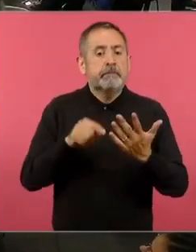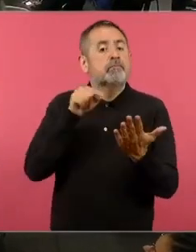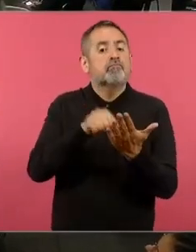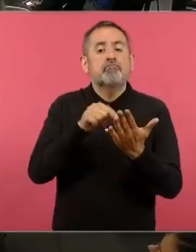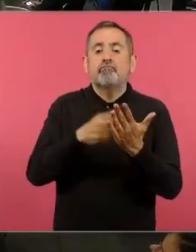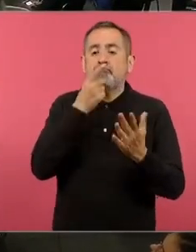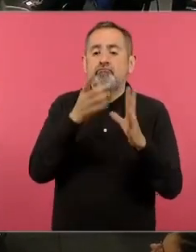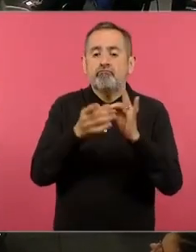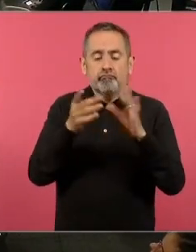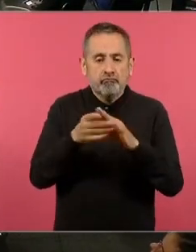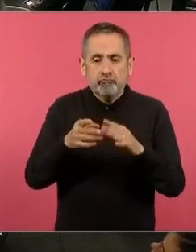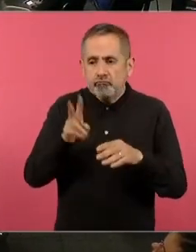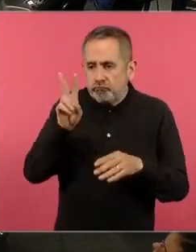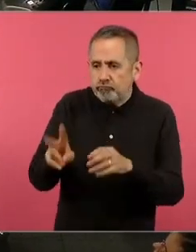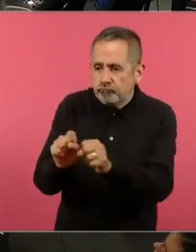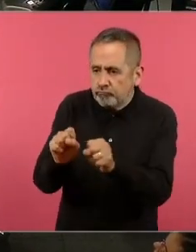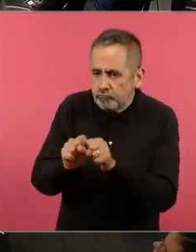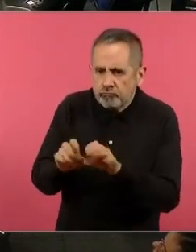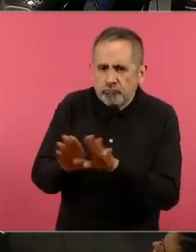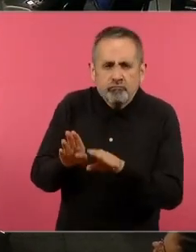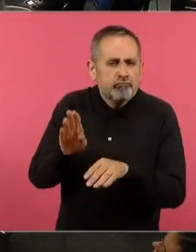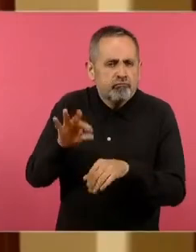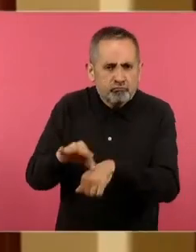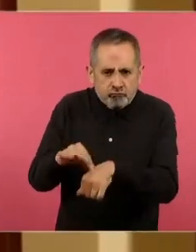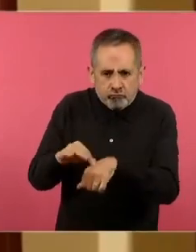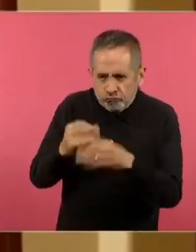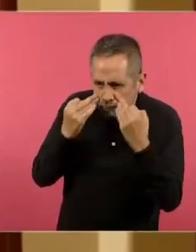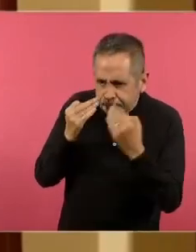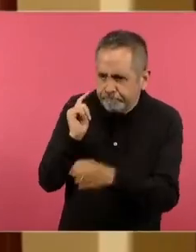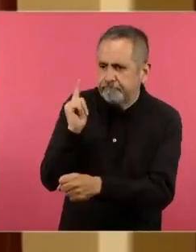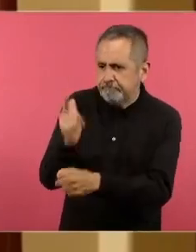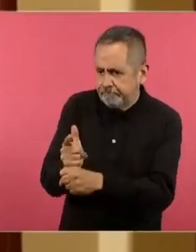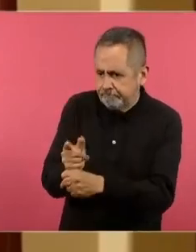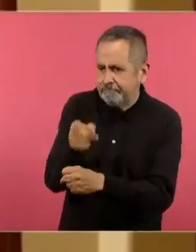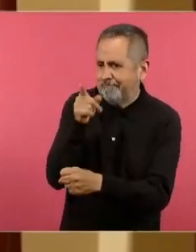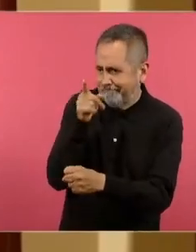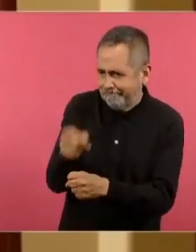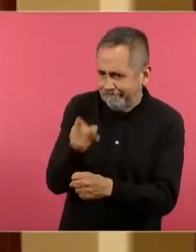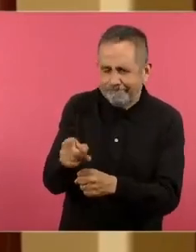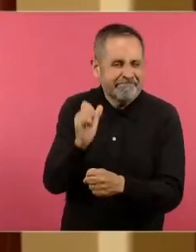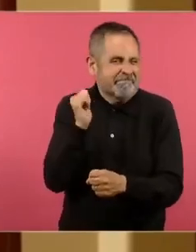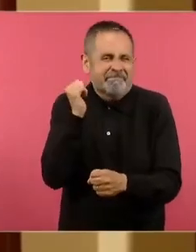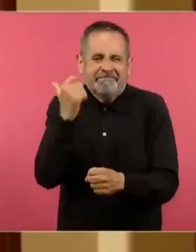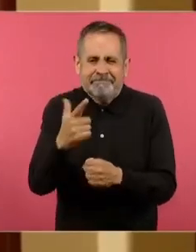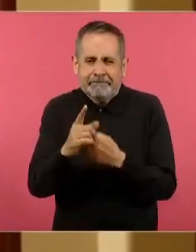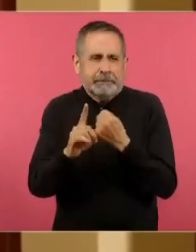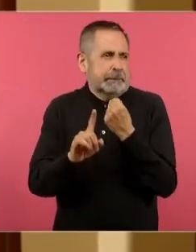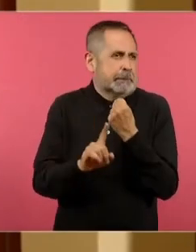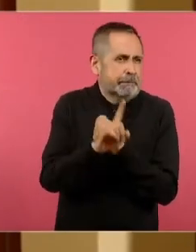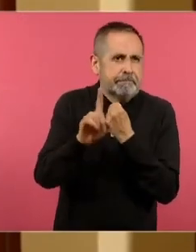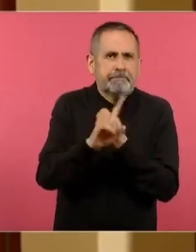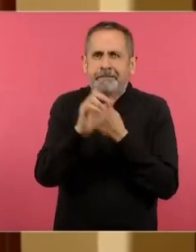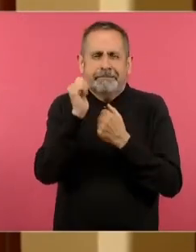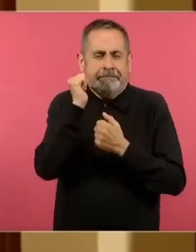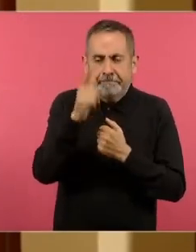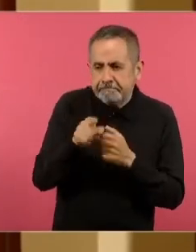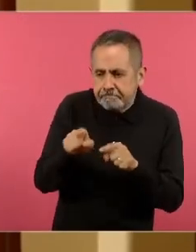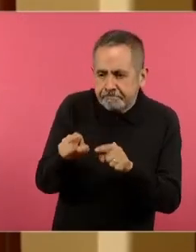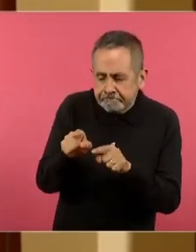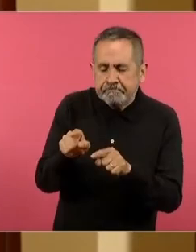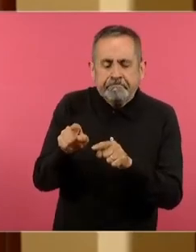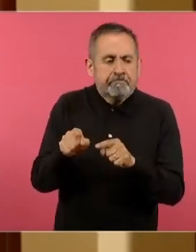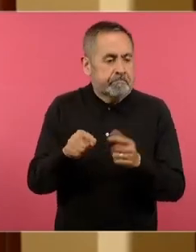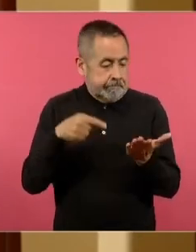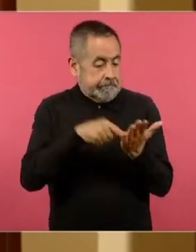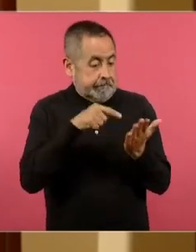realidades de las aulas. Si en algún momento identificamos alguna problemática, podemos darle solución